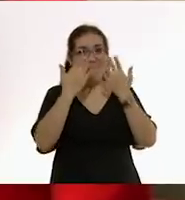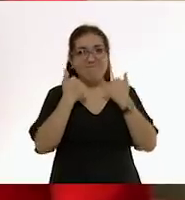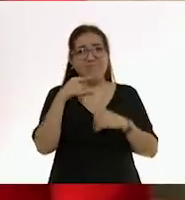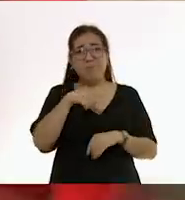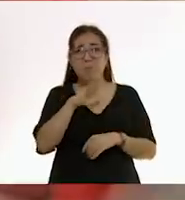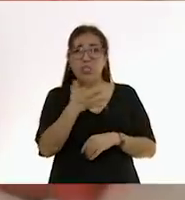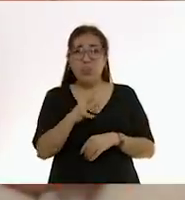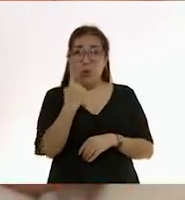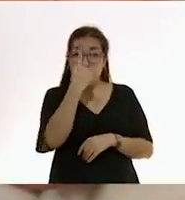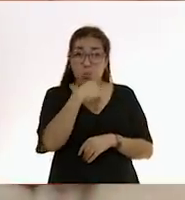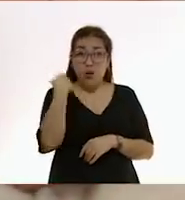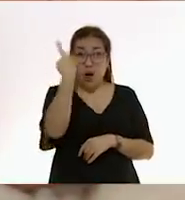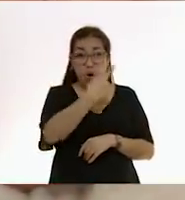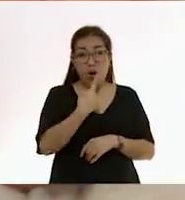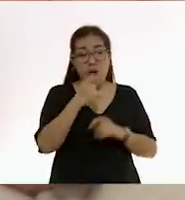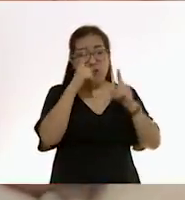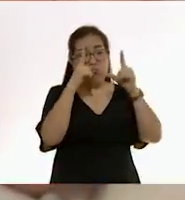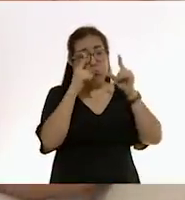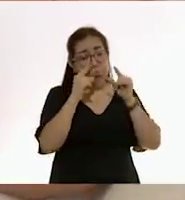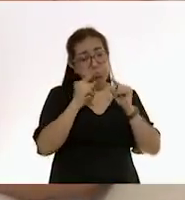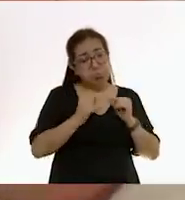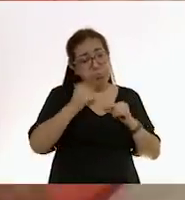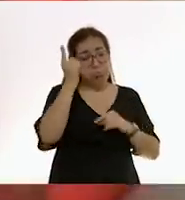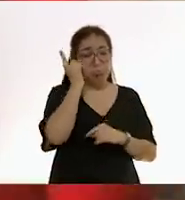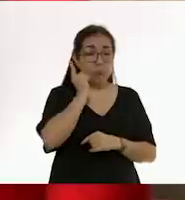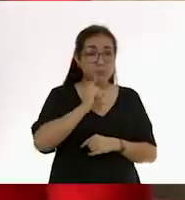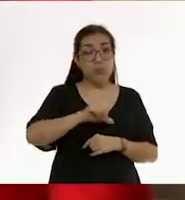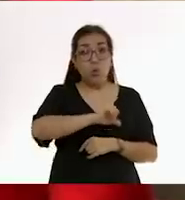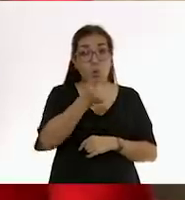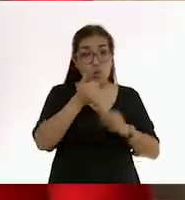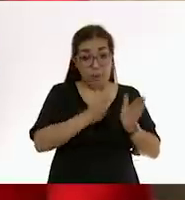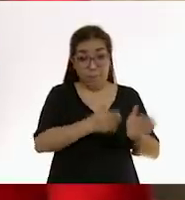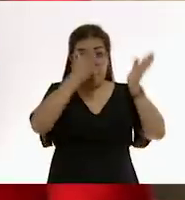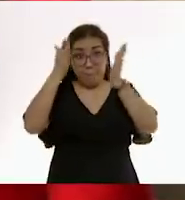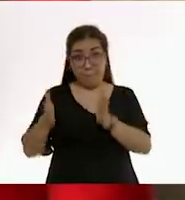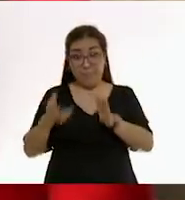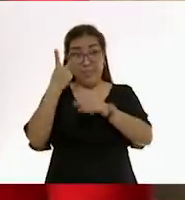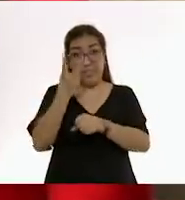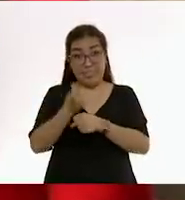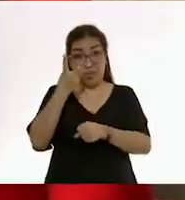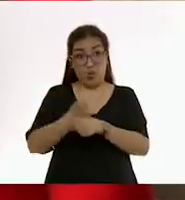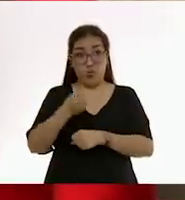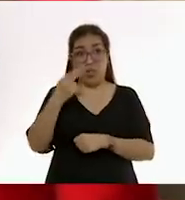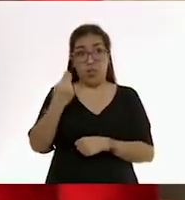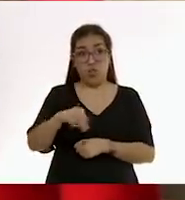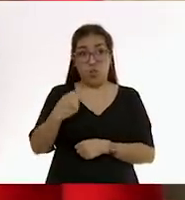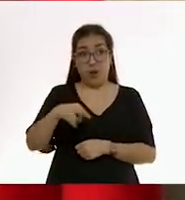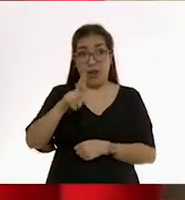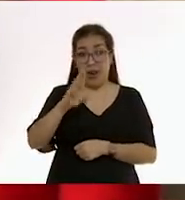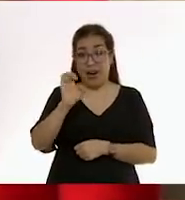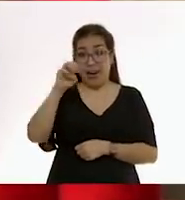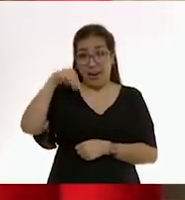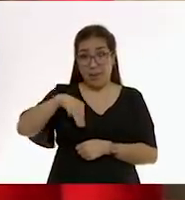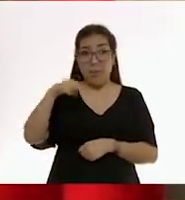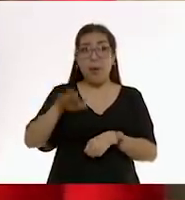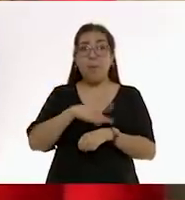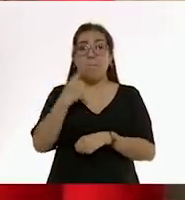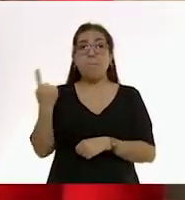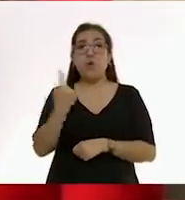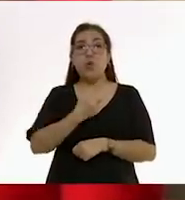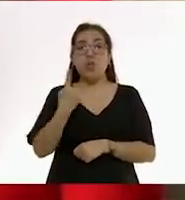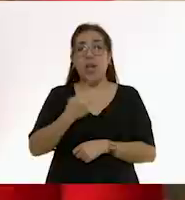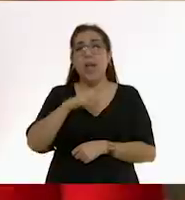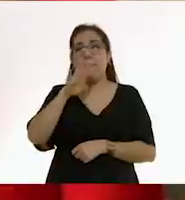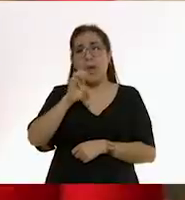como una hora. La segunda fase es la fase que se llama REM. Y se llama REM porque lo puedes identificar en el bebé porque